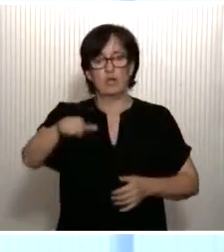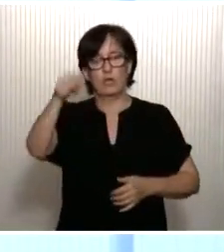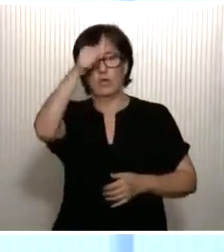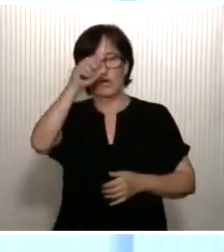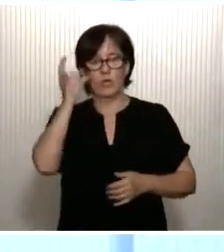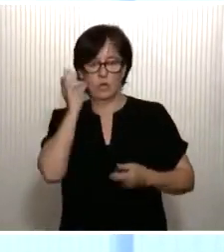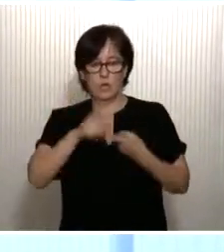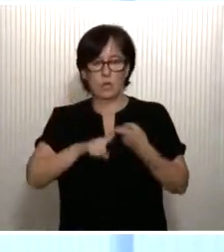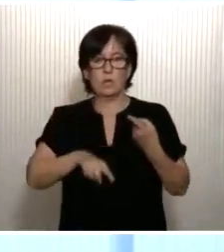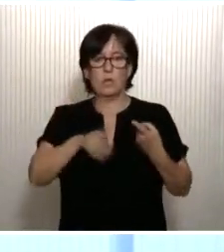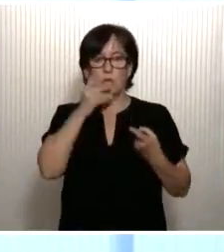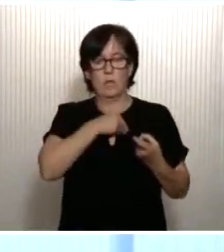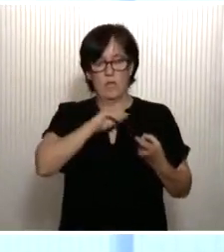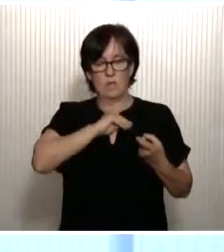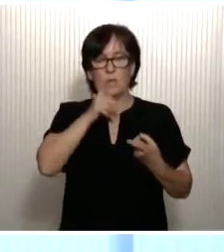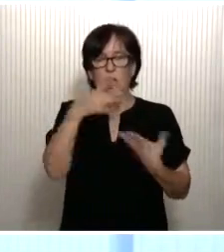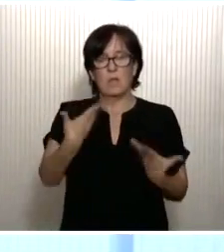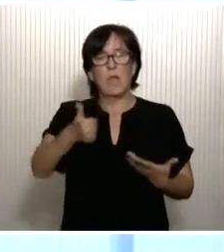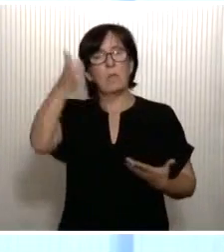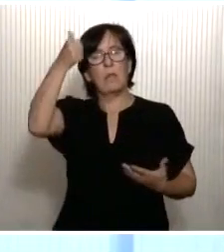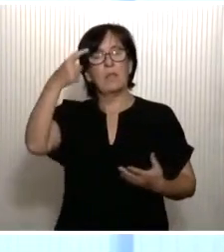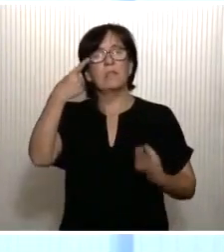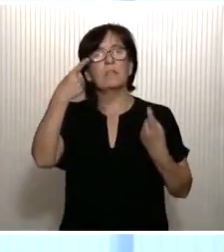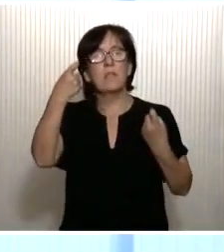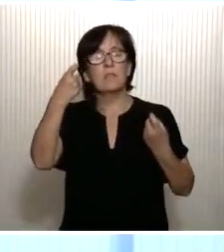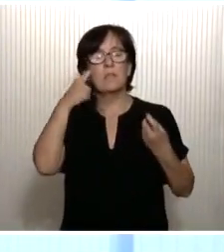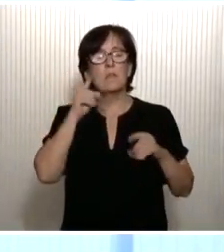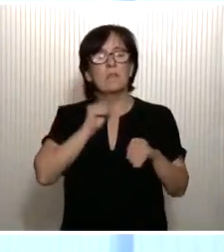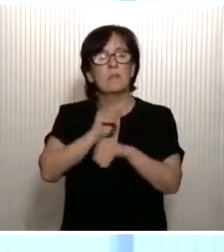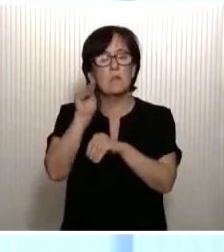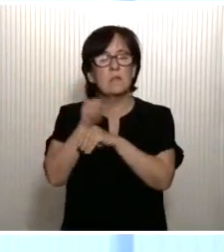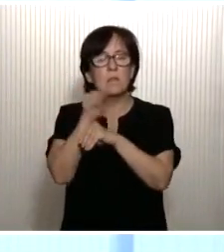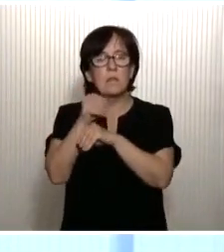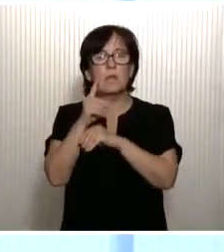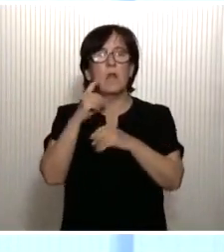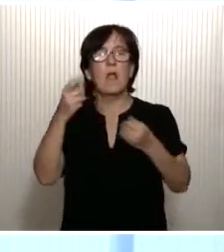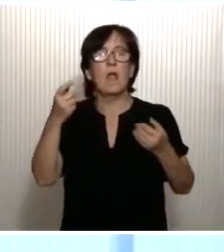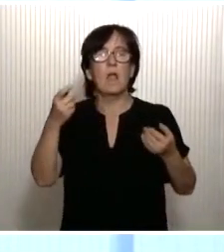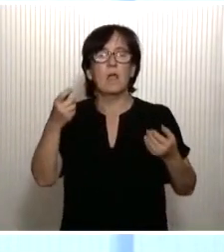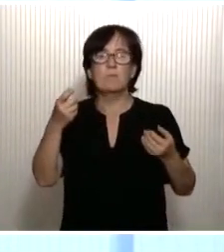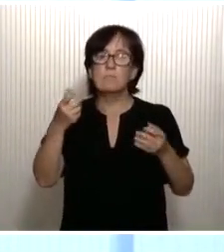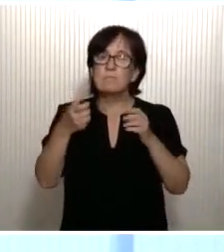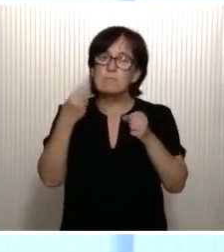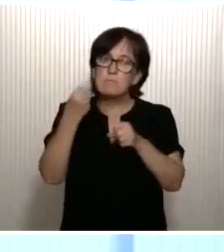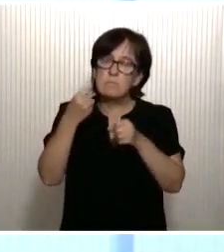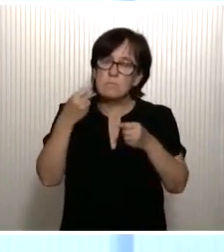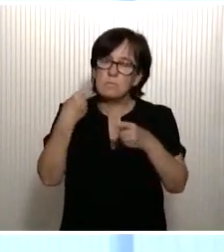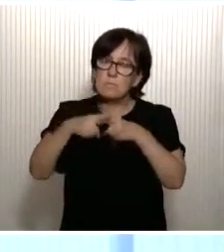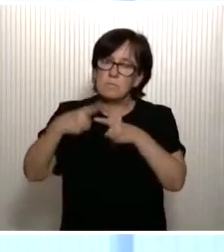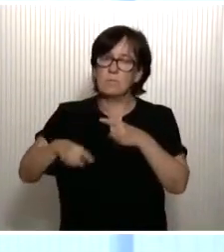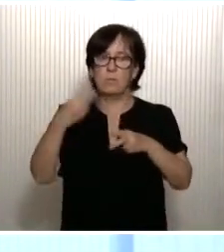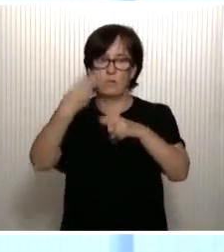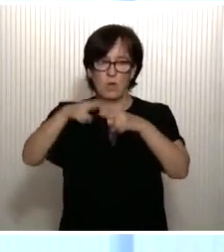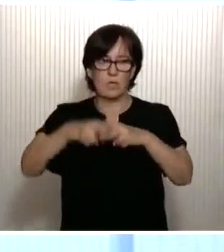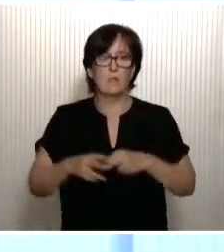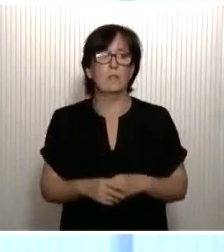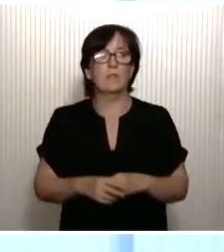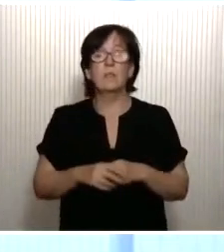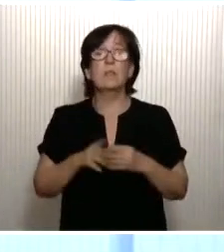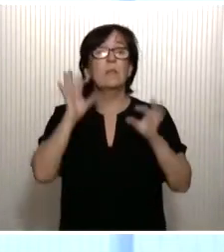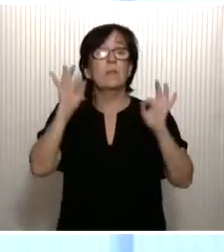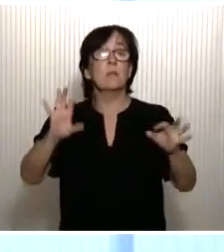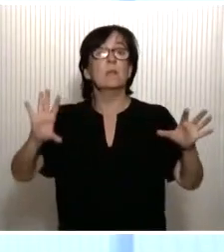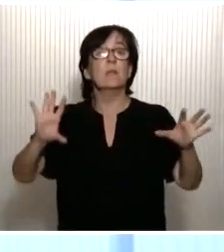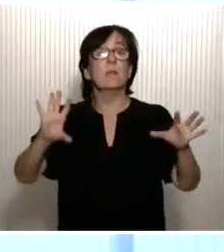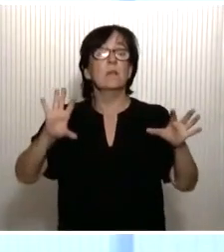comenzando, desde luego, por aquellos que más necesitan del amparo de la acción política, de la acción pública. En consecuencia,